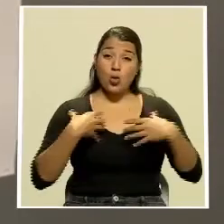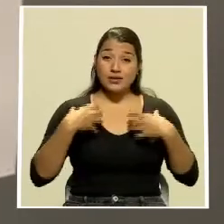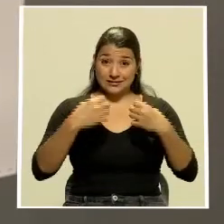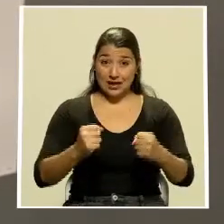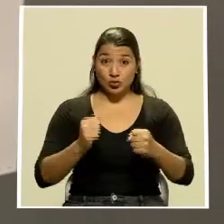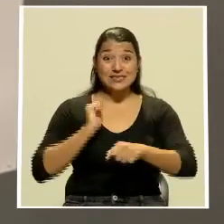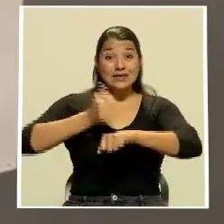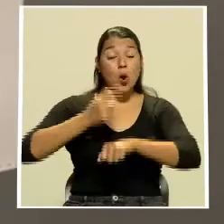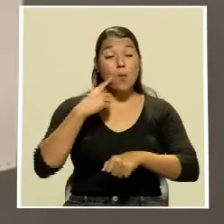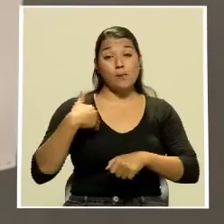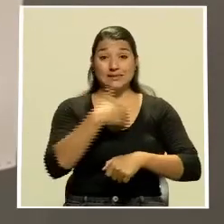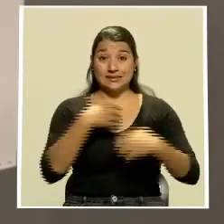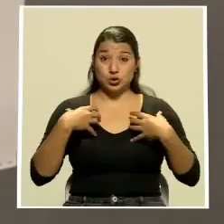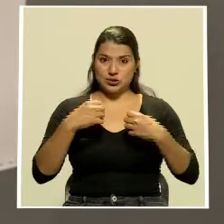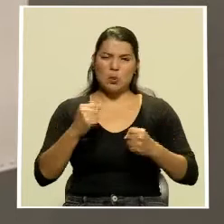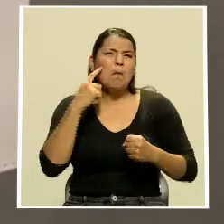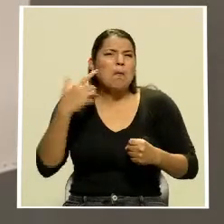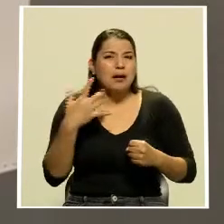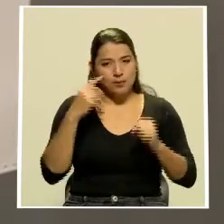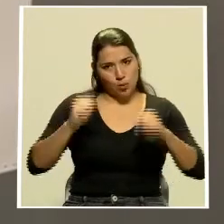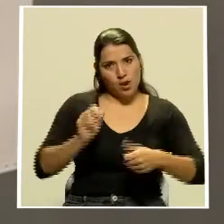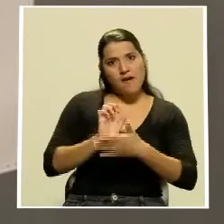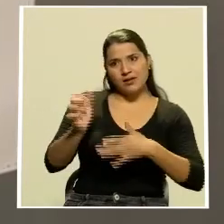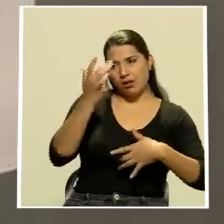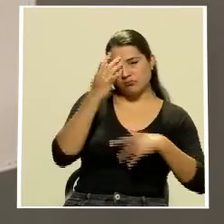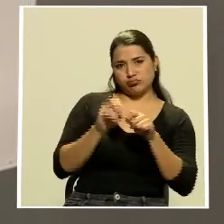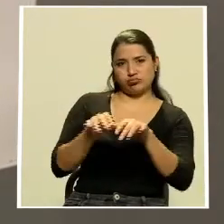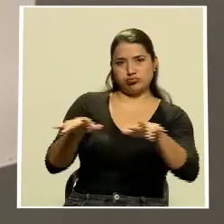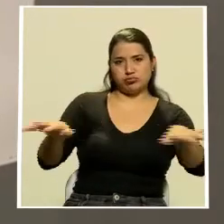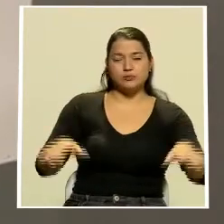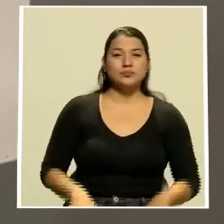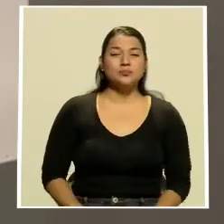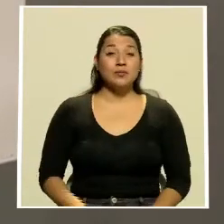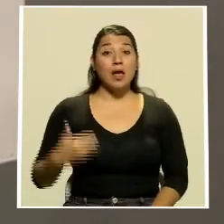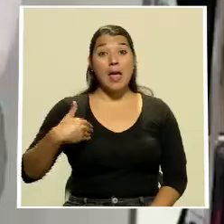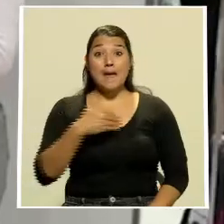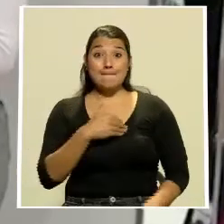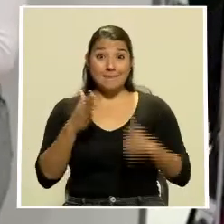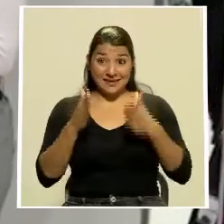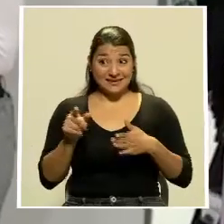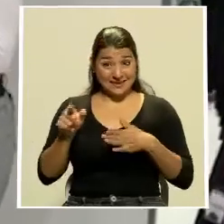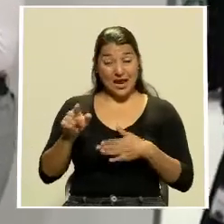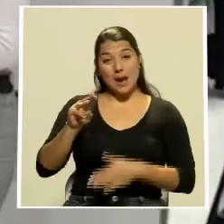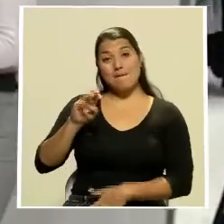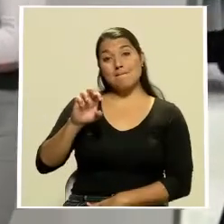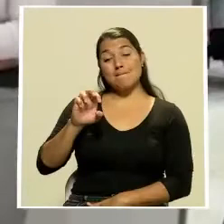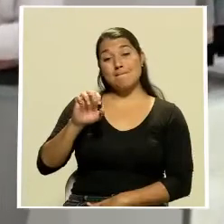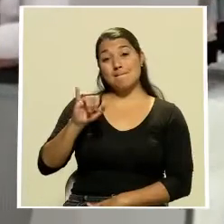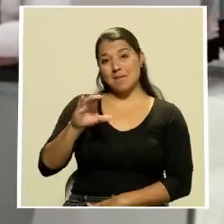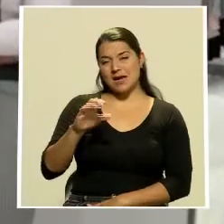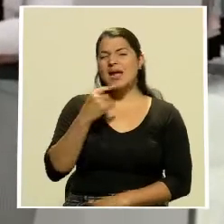y evitar la propagación de la COVID-19. La ministra de esta cartera aseguró que se quiere